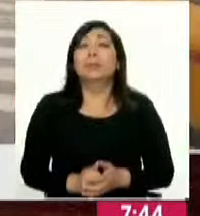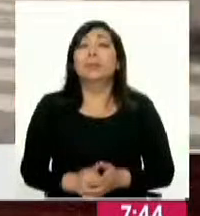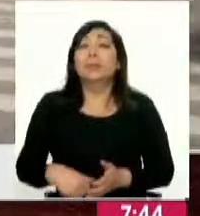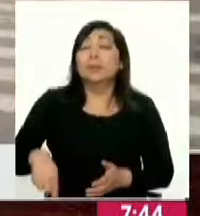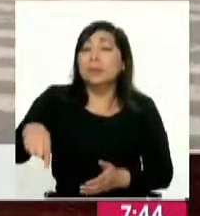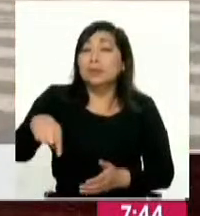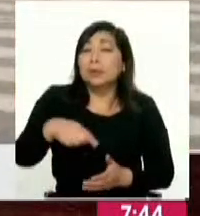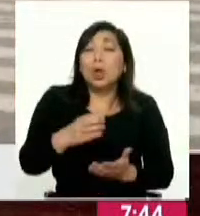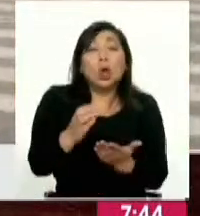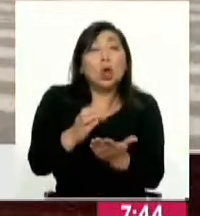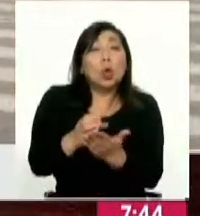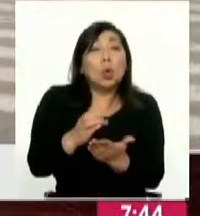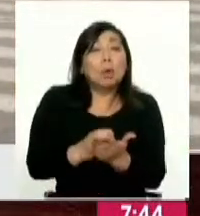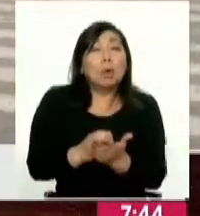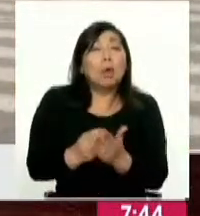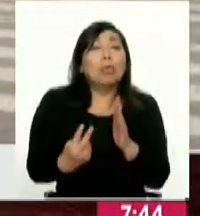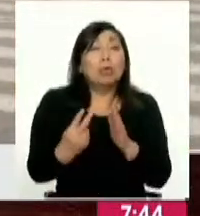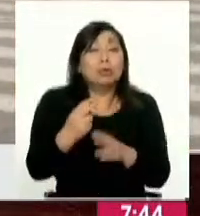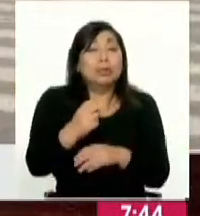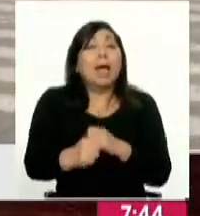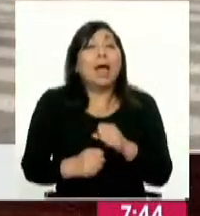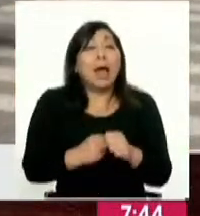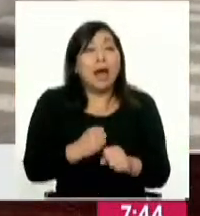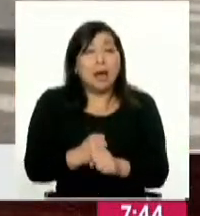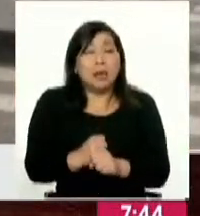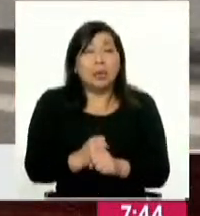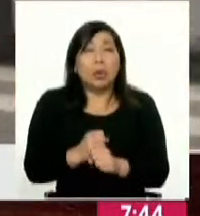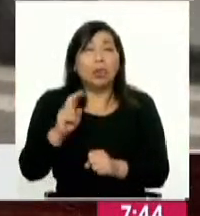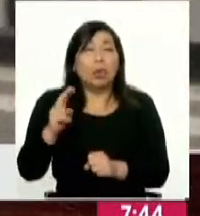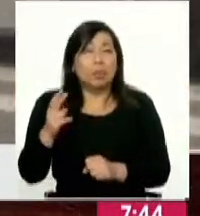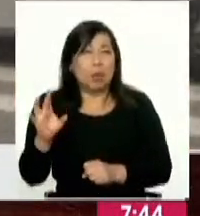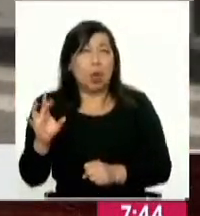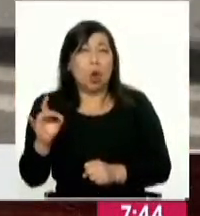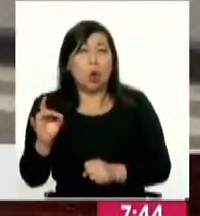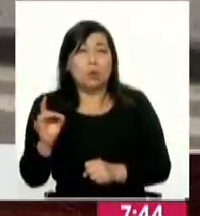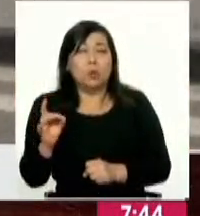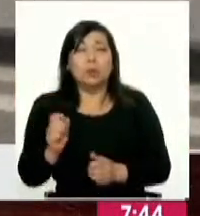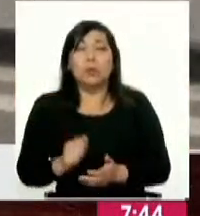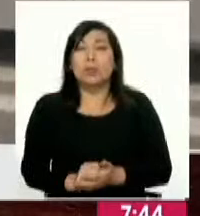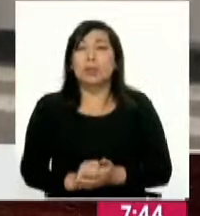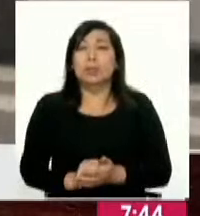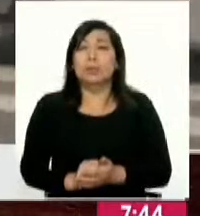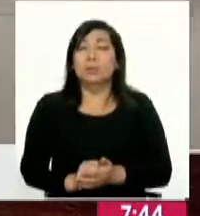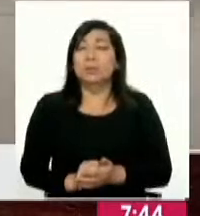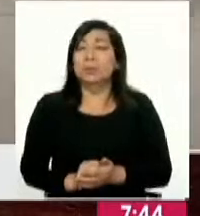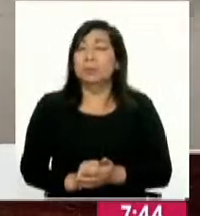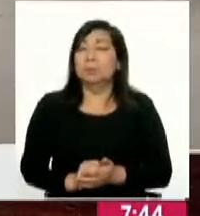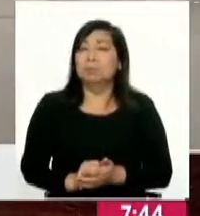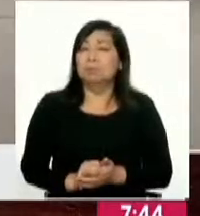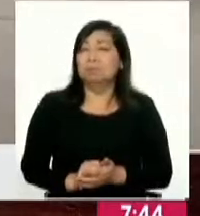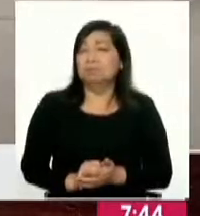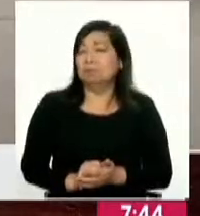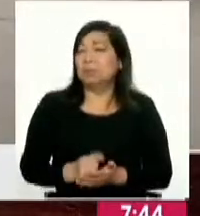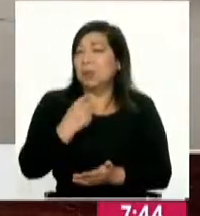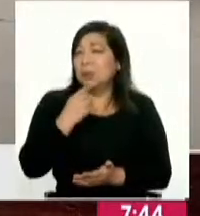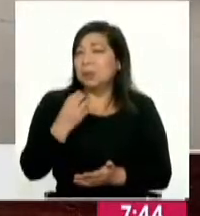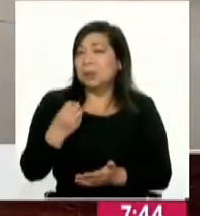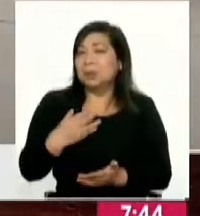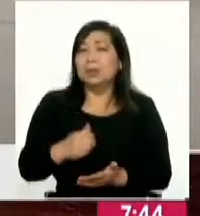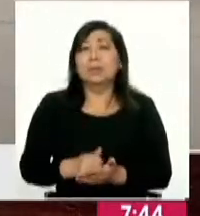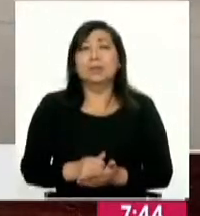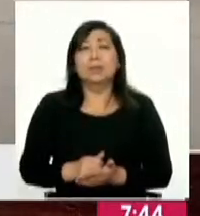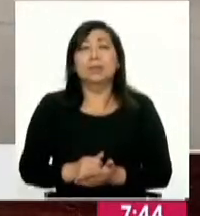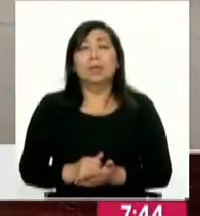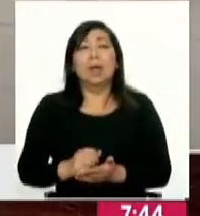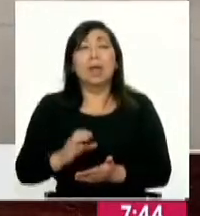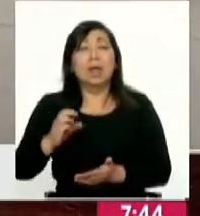tenemos un contrato que tiene más de 12 años se firmó en el 2008 el contrato y la operación según lo que manifiesta la Cámara